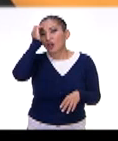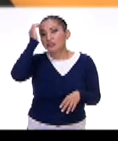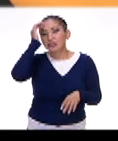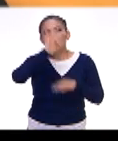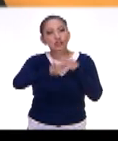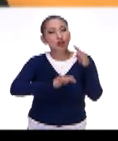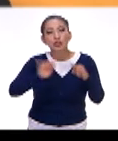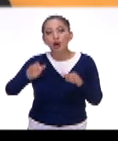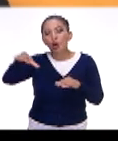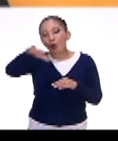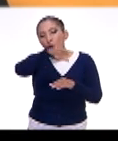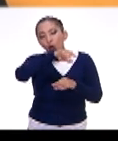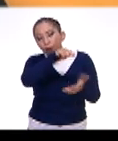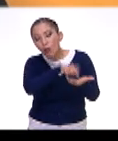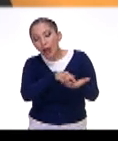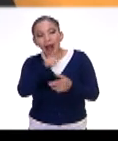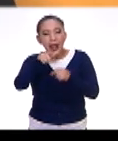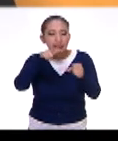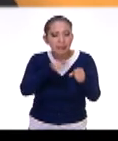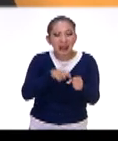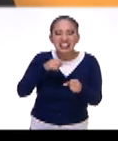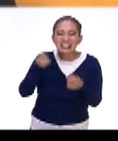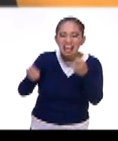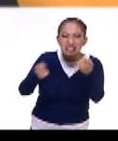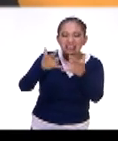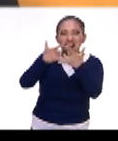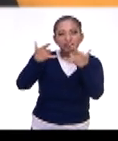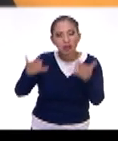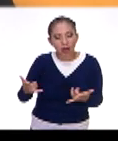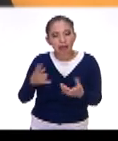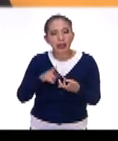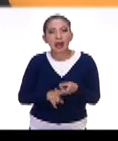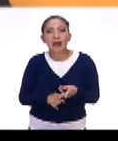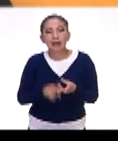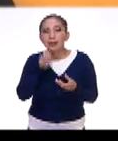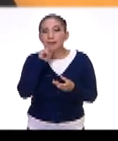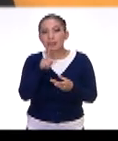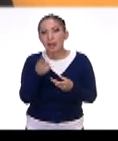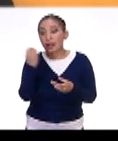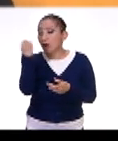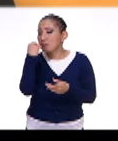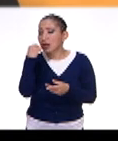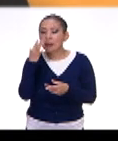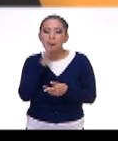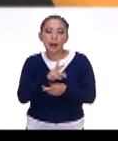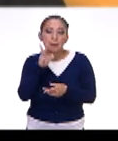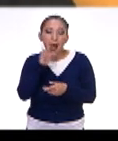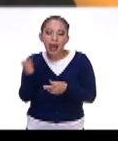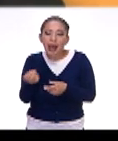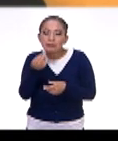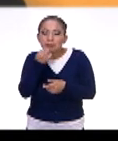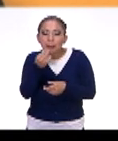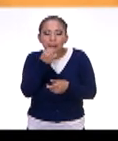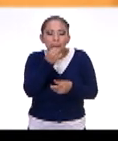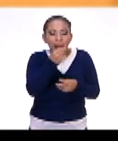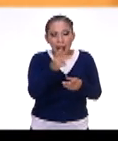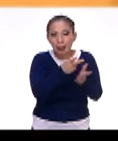los ecosistemas, los insectos, la historia y luego consumirlos en el patio principal.